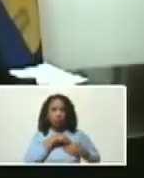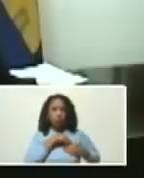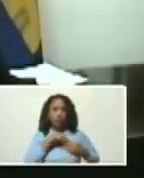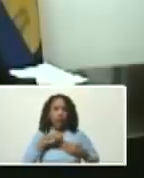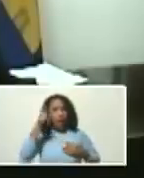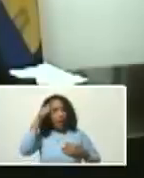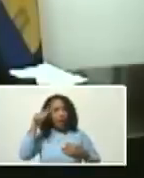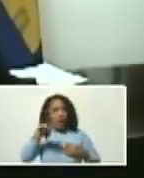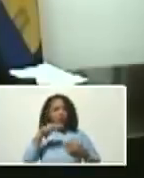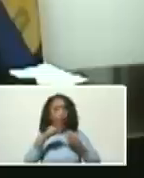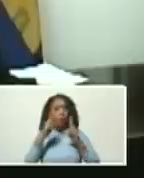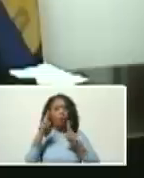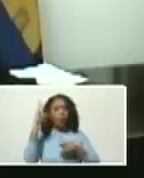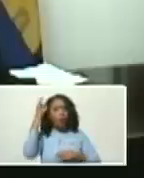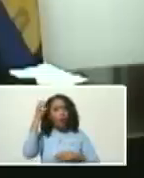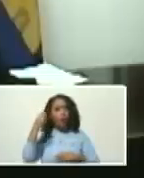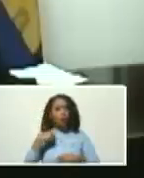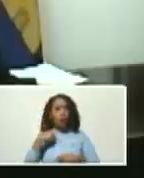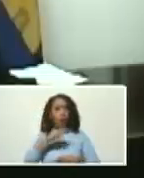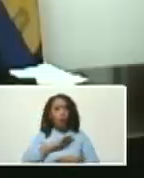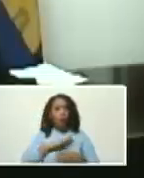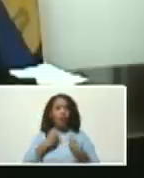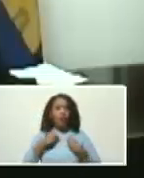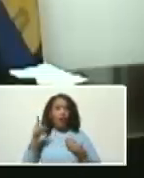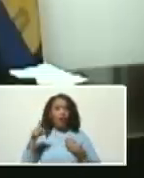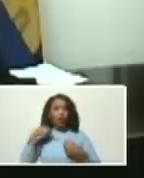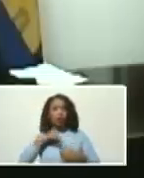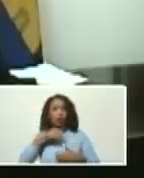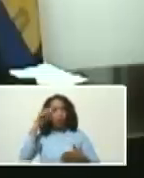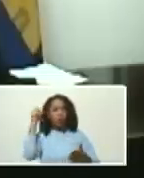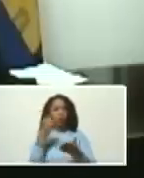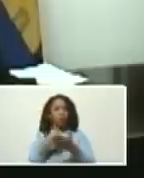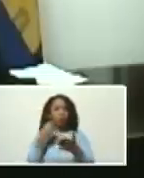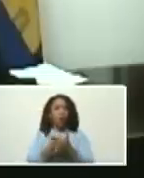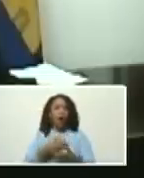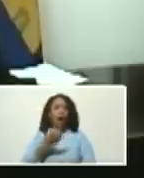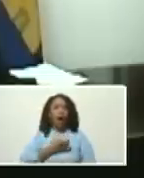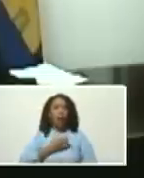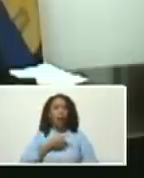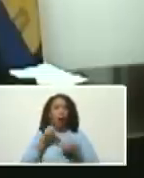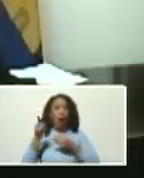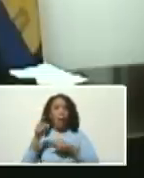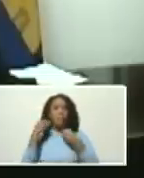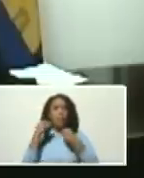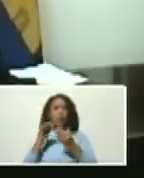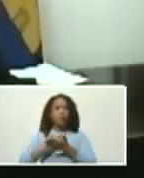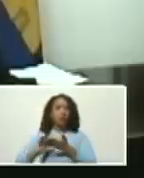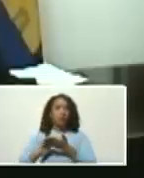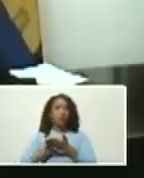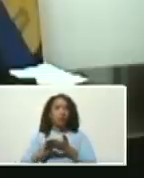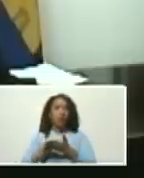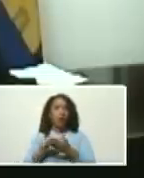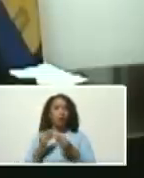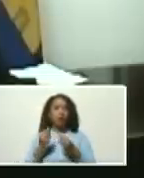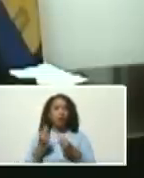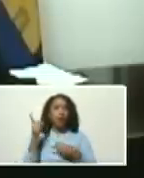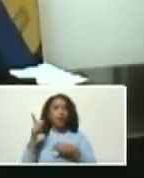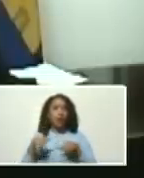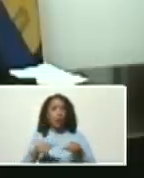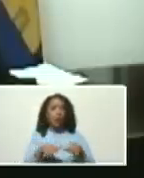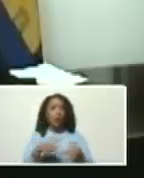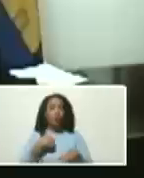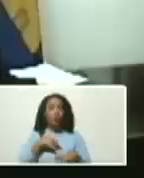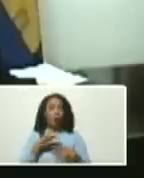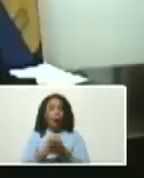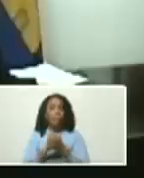Cabello soy de ahí y hemos luchado desde que éramos alcaldes para la recuperación de todo ese eje con nuestros